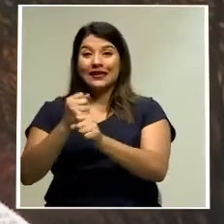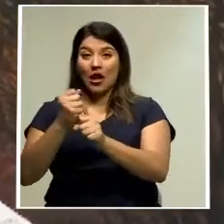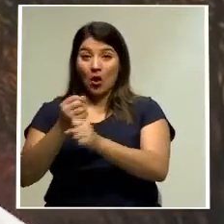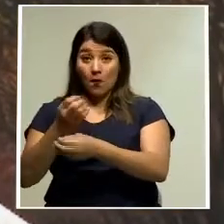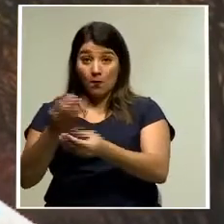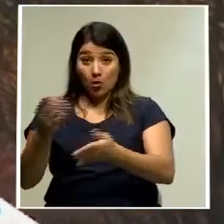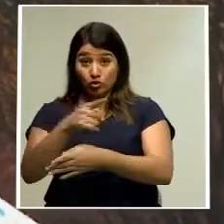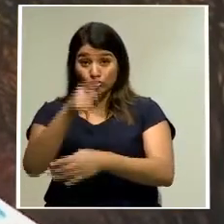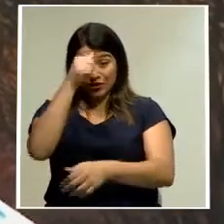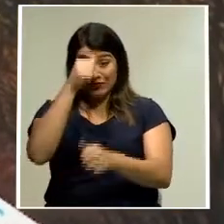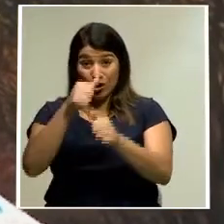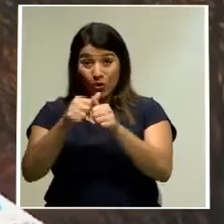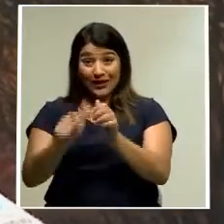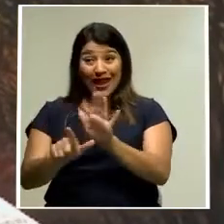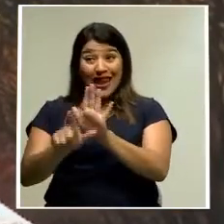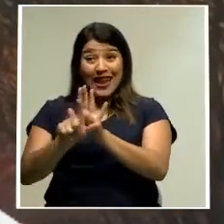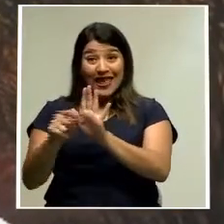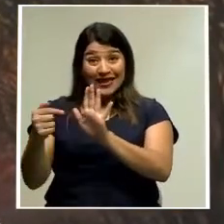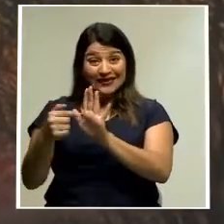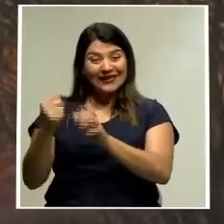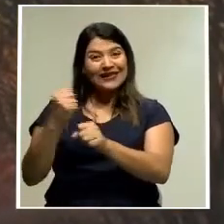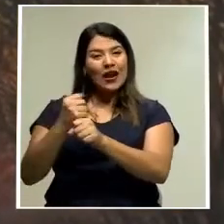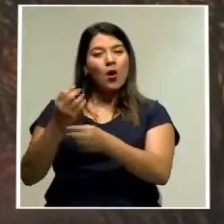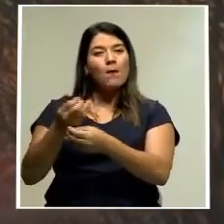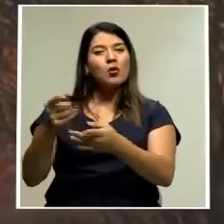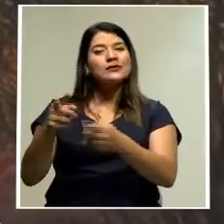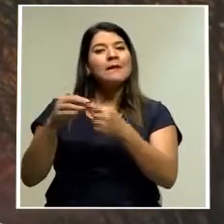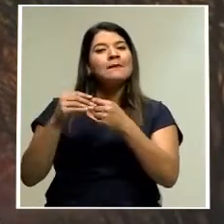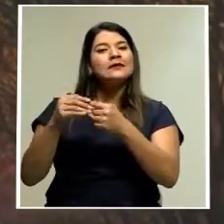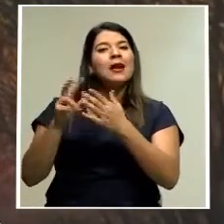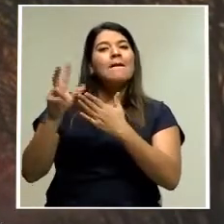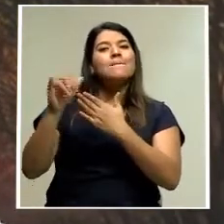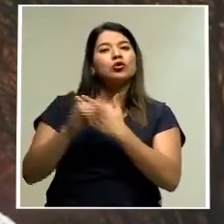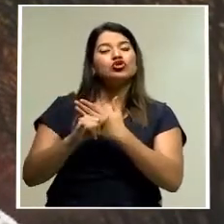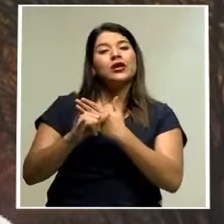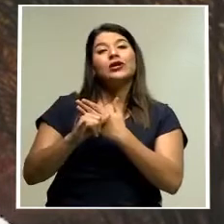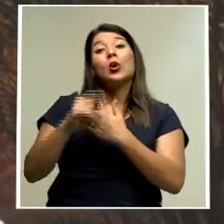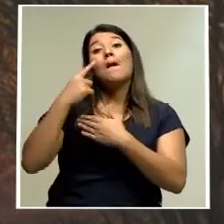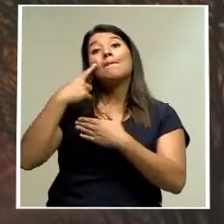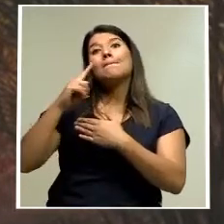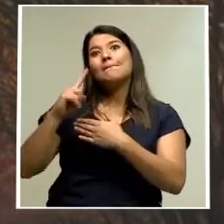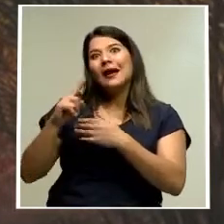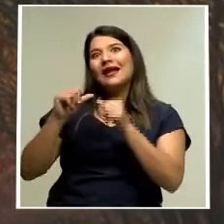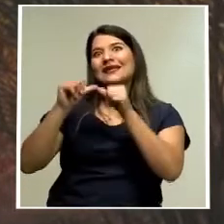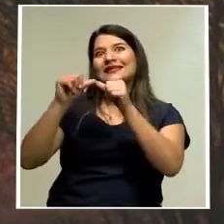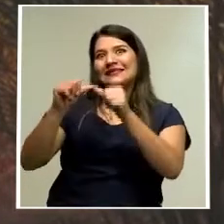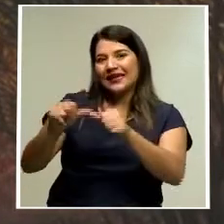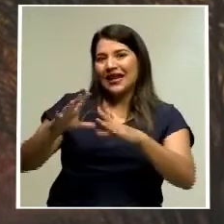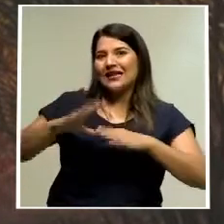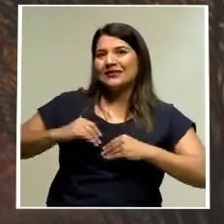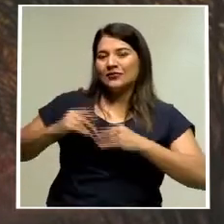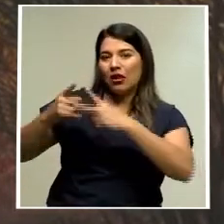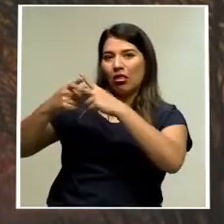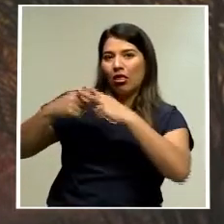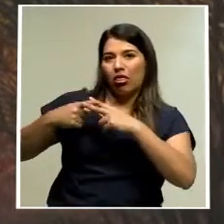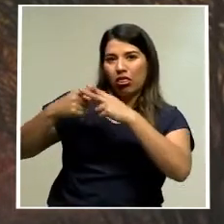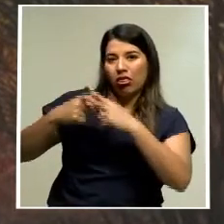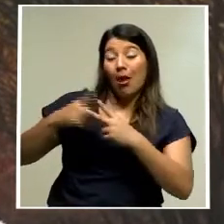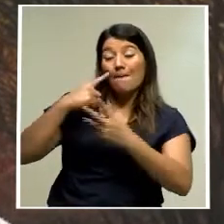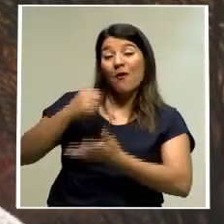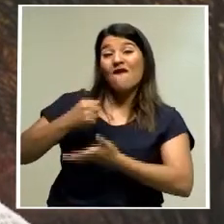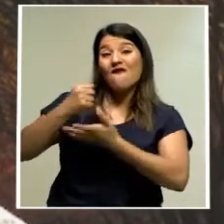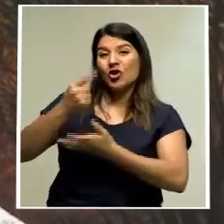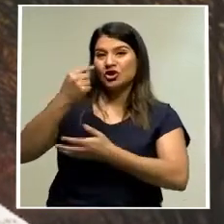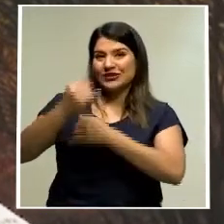la Ley de Empleo Público es el proyecto estrella, por así decirlo, del crédito con el FMI. Este crédito se acaba de aprobar en la Asamblea